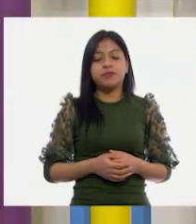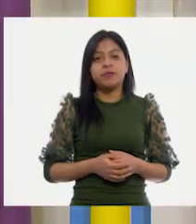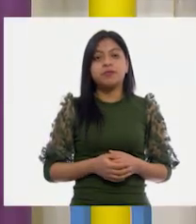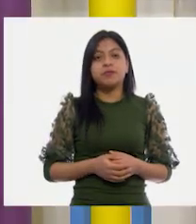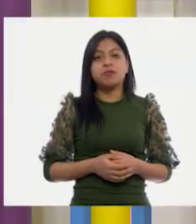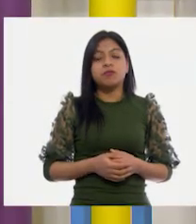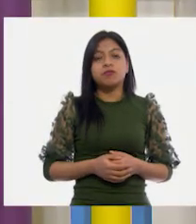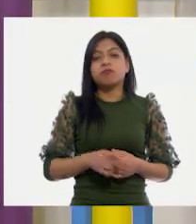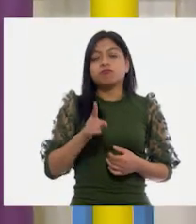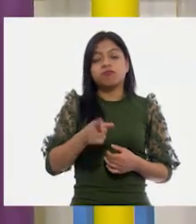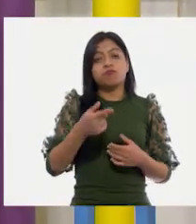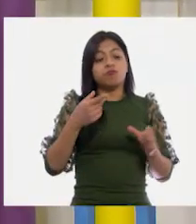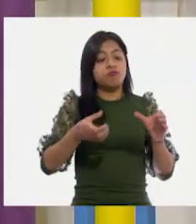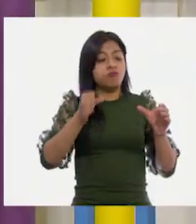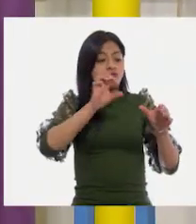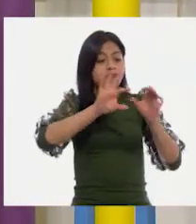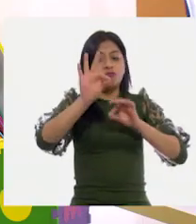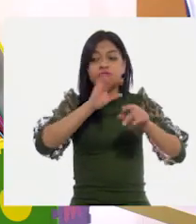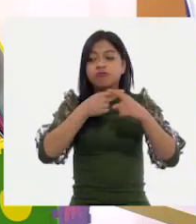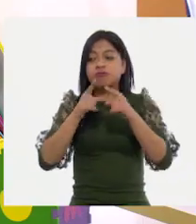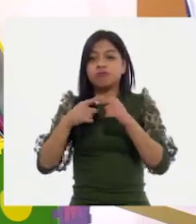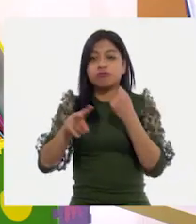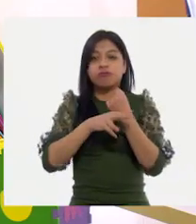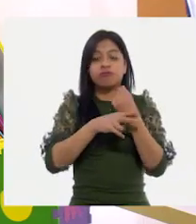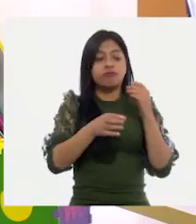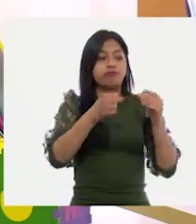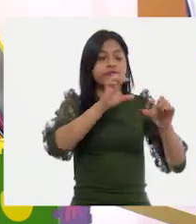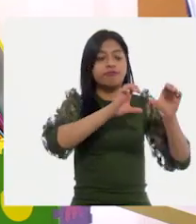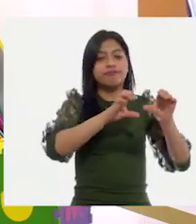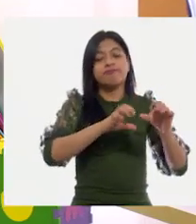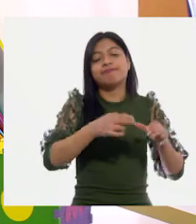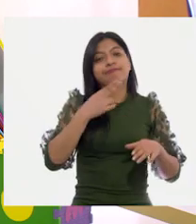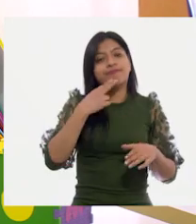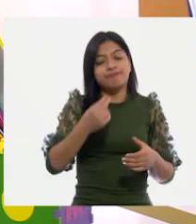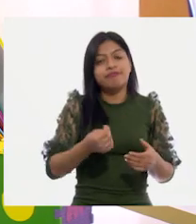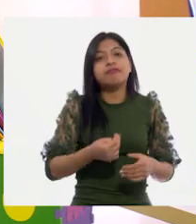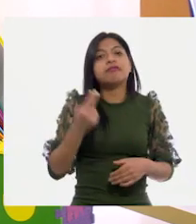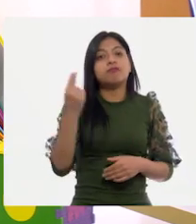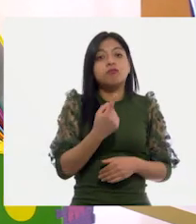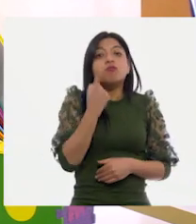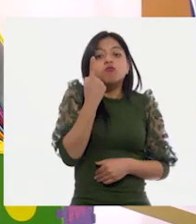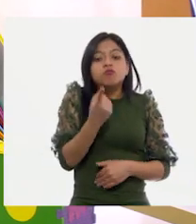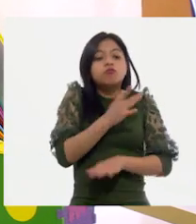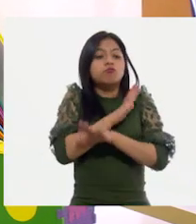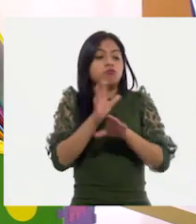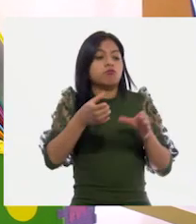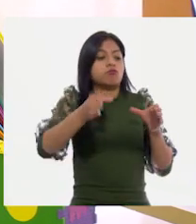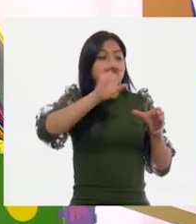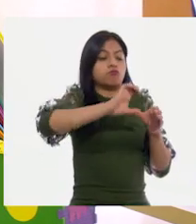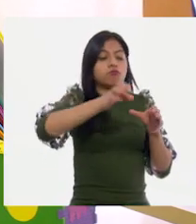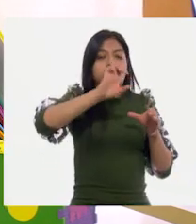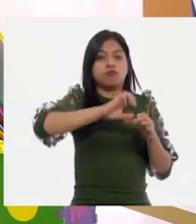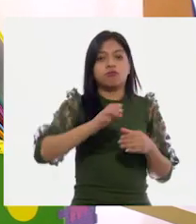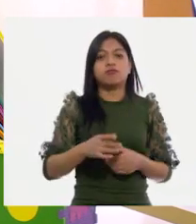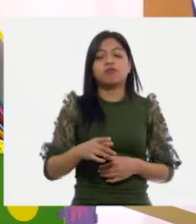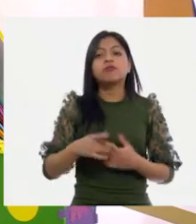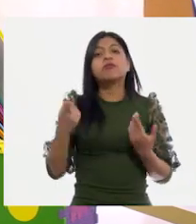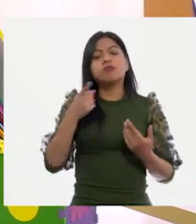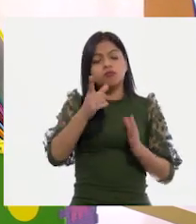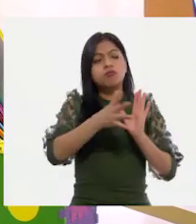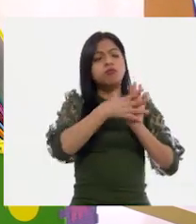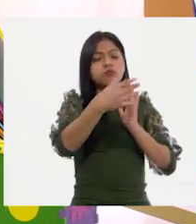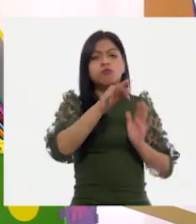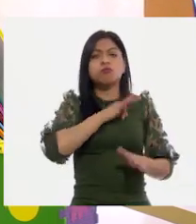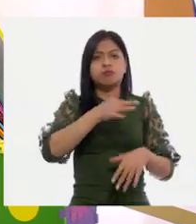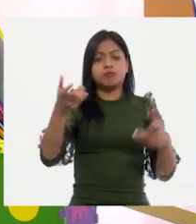así pues no nos serviría. Y bueno, y vamos a pedirle a las niñas y los niños que esto que hicimos nosotros en casa también lo pueden realizar porque